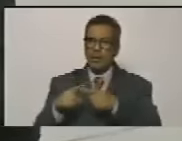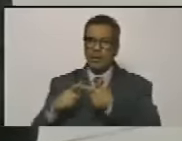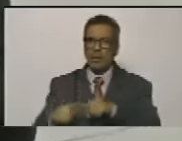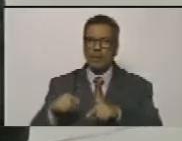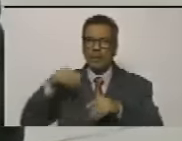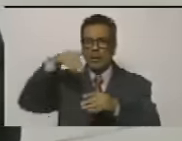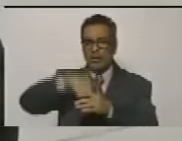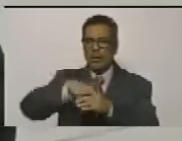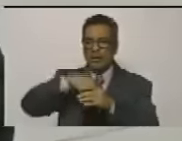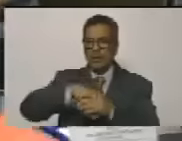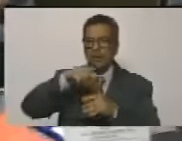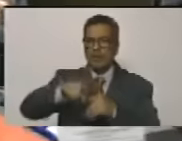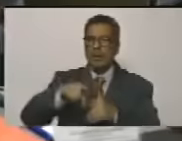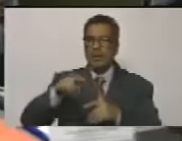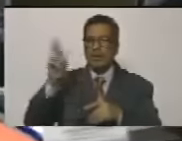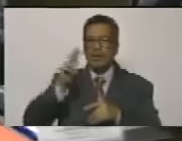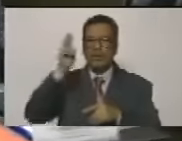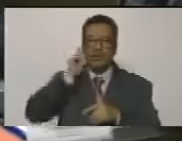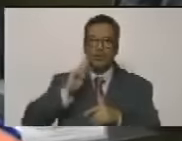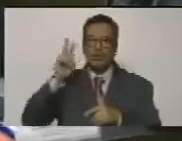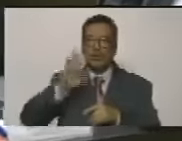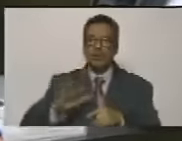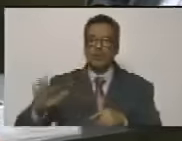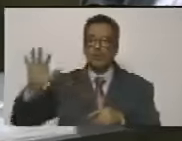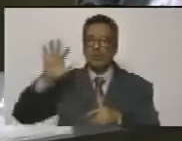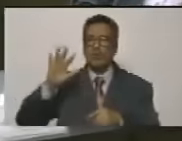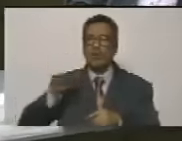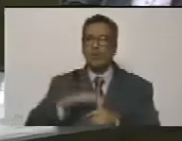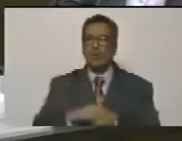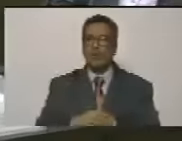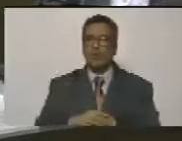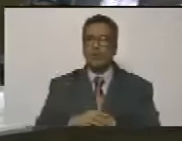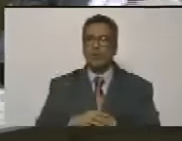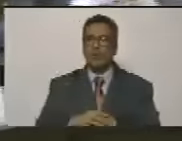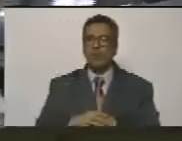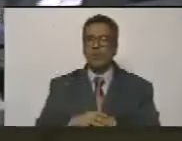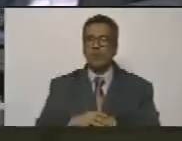elección en la República Bolivariana de Venezuela